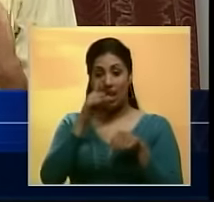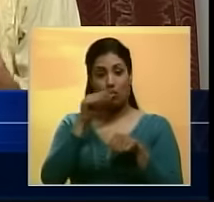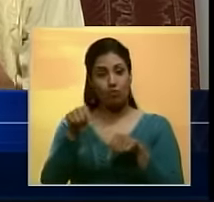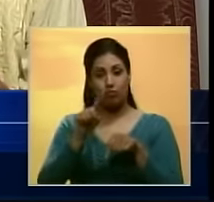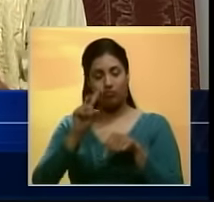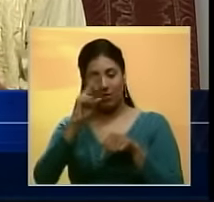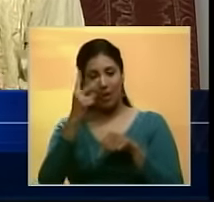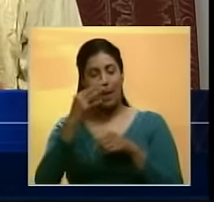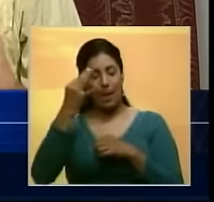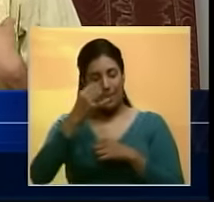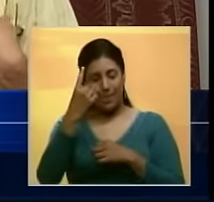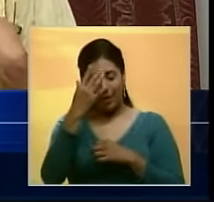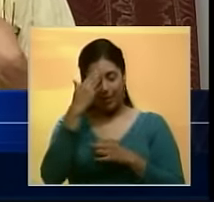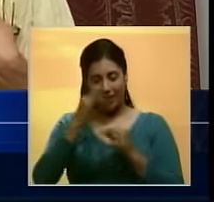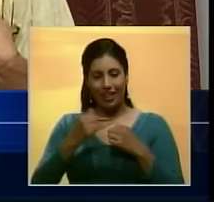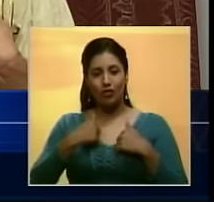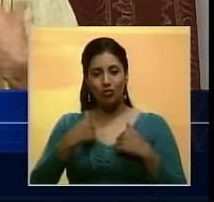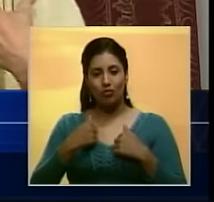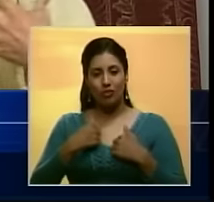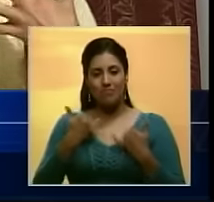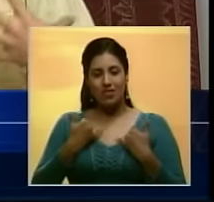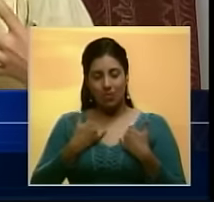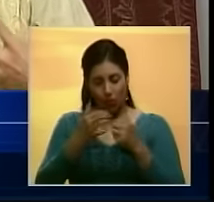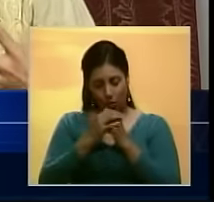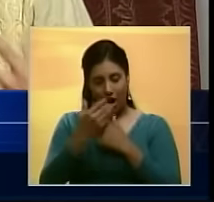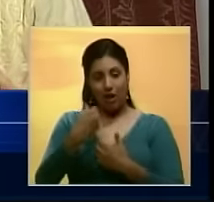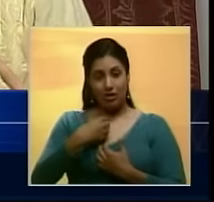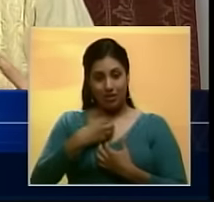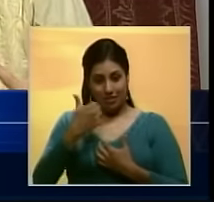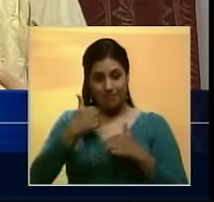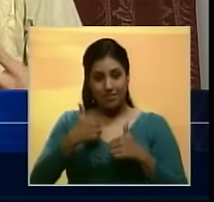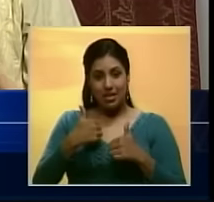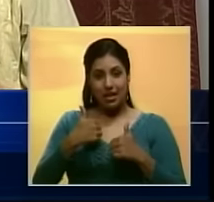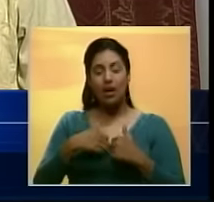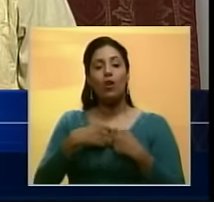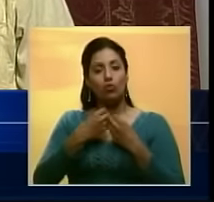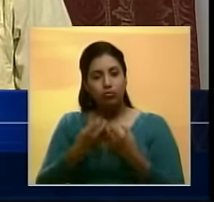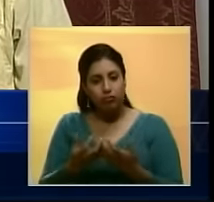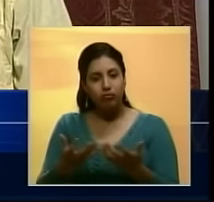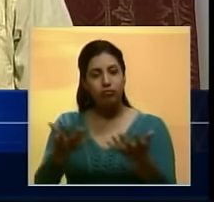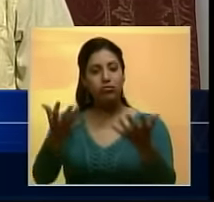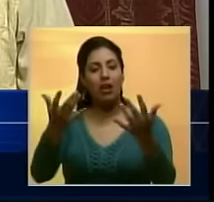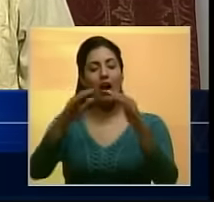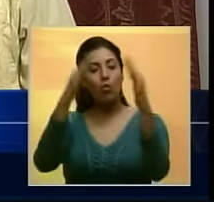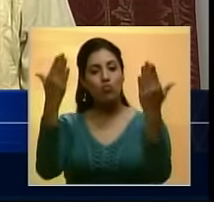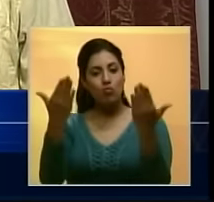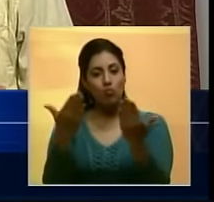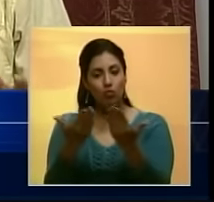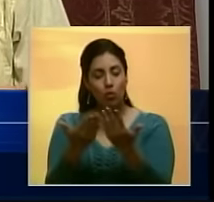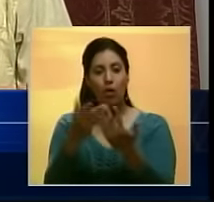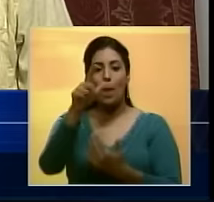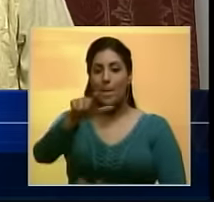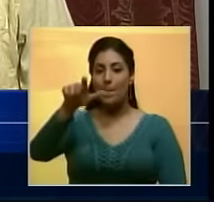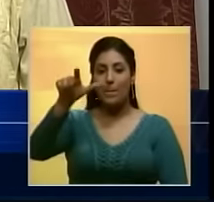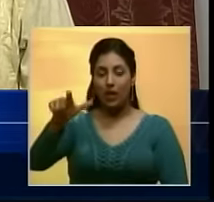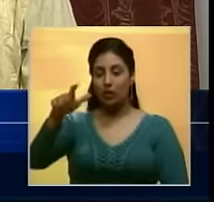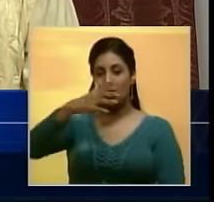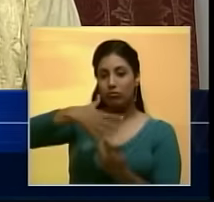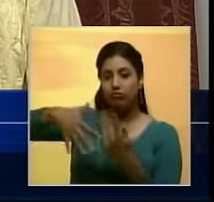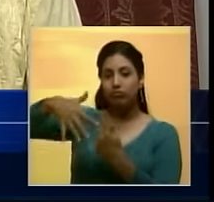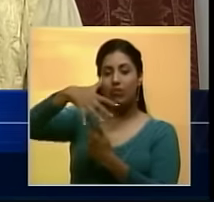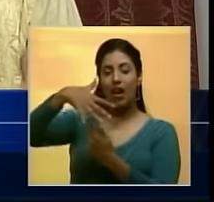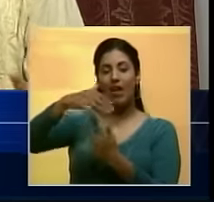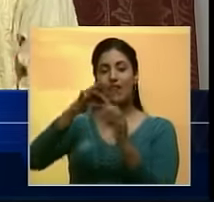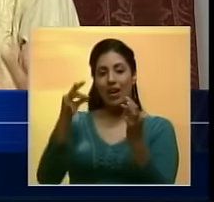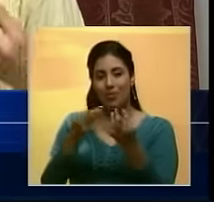debemos pedir primero por nosotros porque al nosotros estar bien podemos darle al mundo, a las personas que nos rodean y